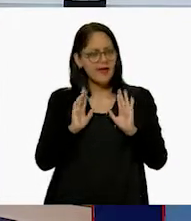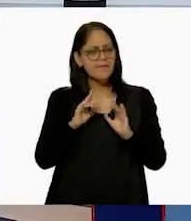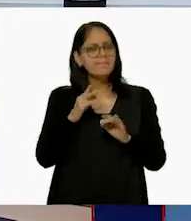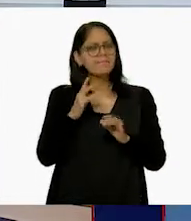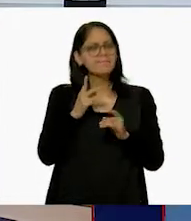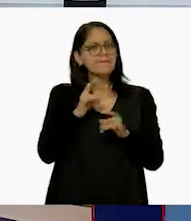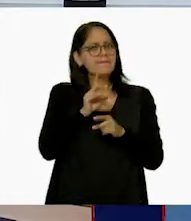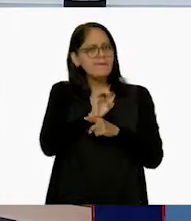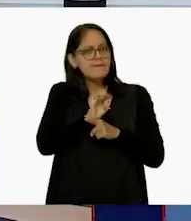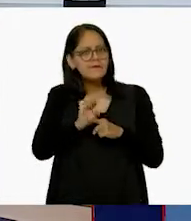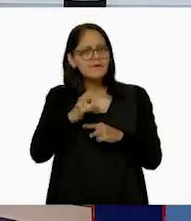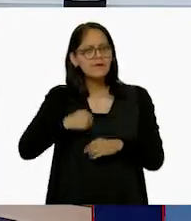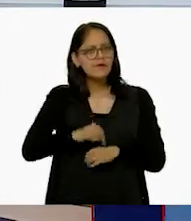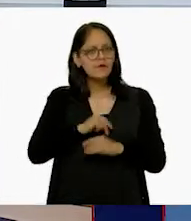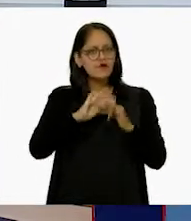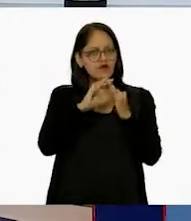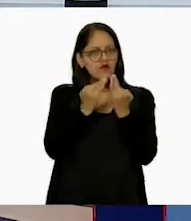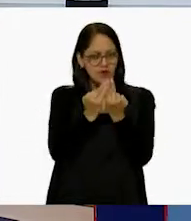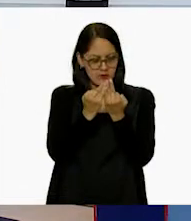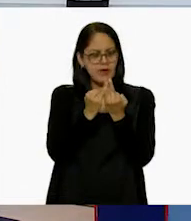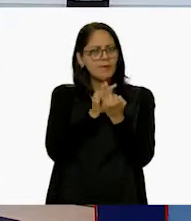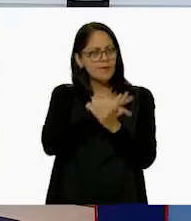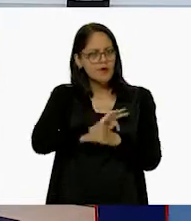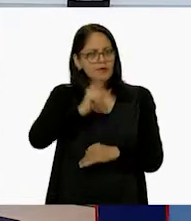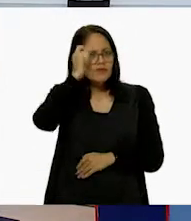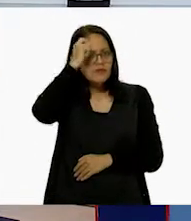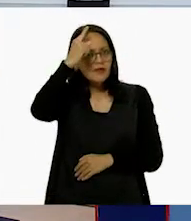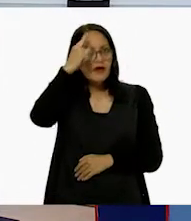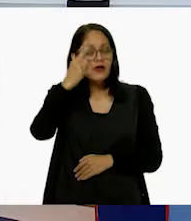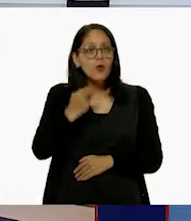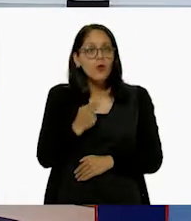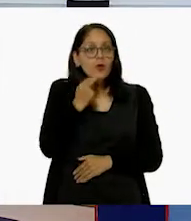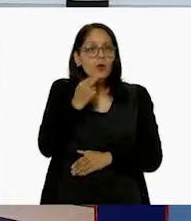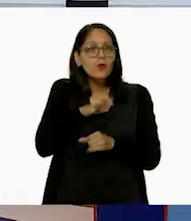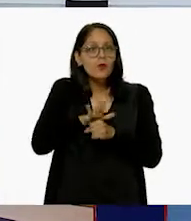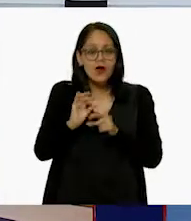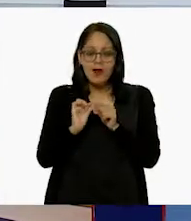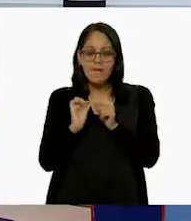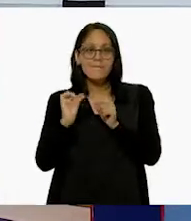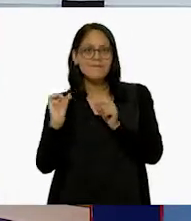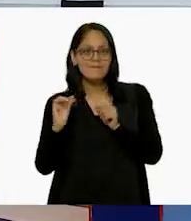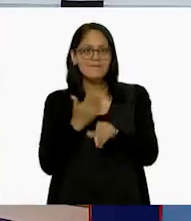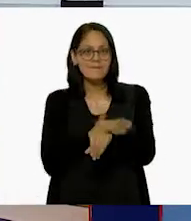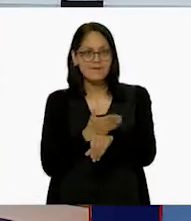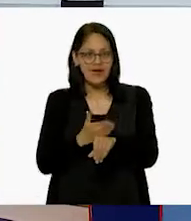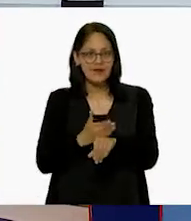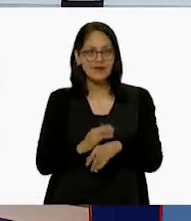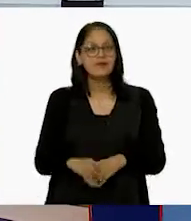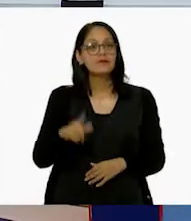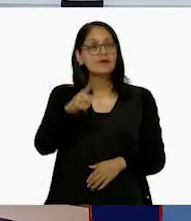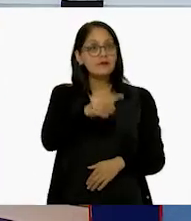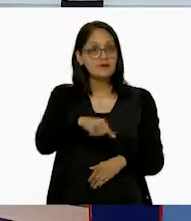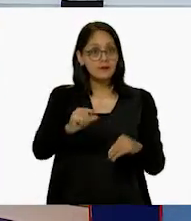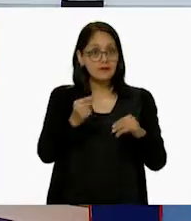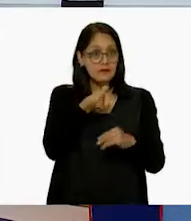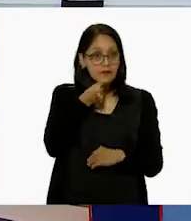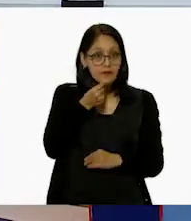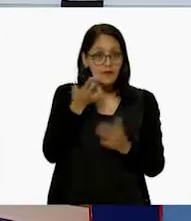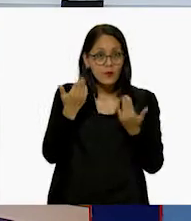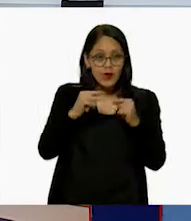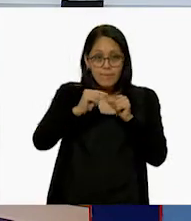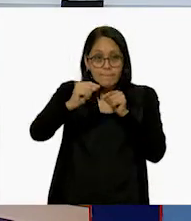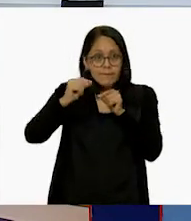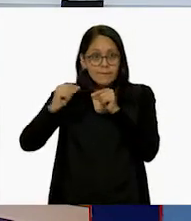figuras que sí podemos hacer con estos palitos. Así es que, niñas y niños, si ustedes en casa no tienen estos